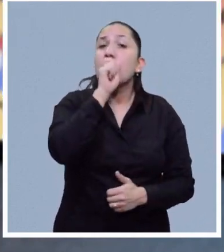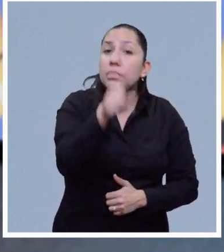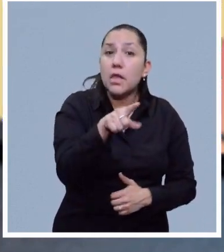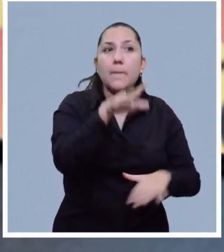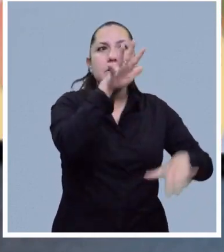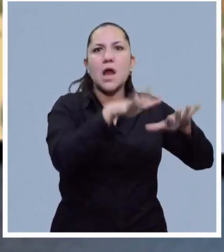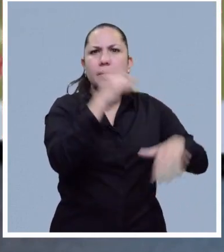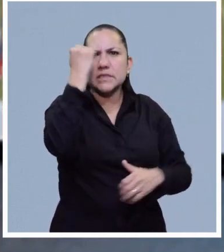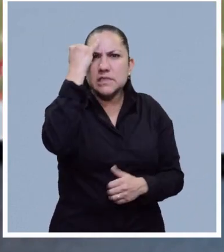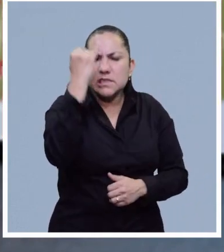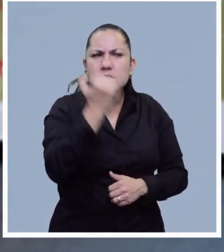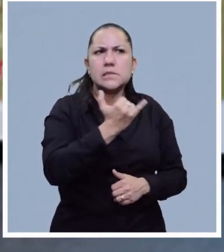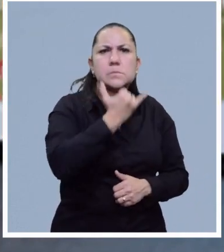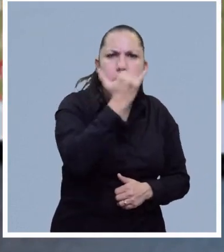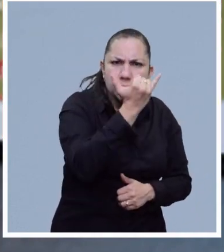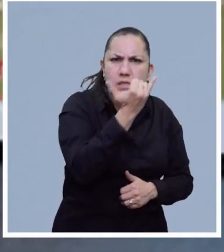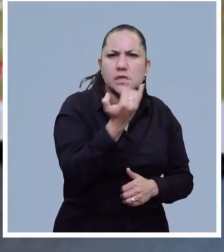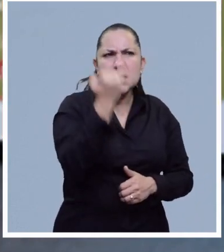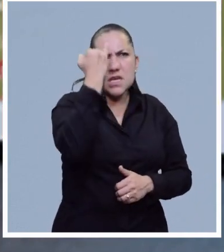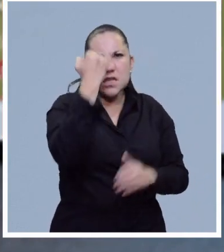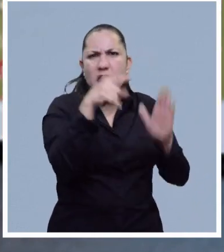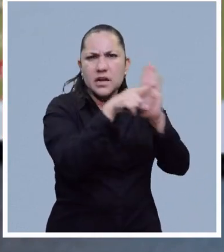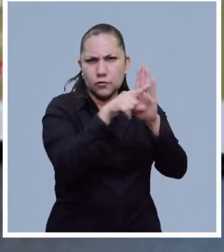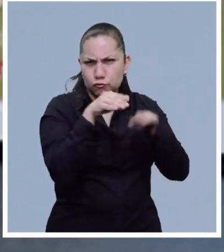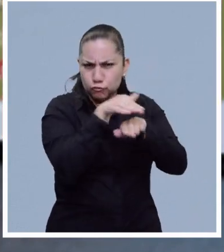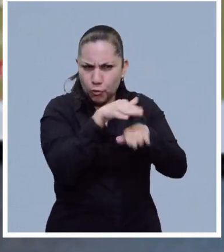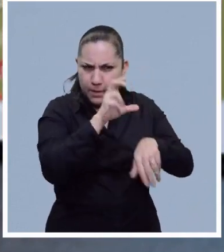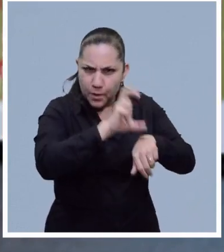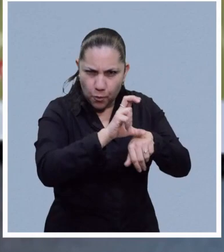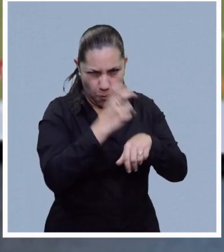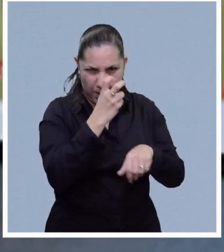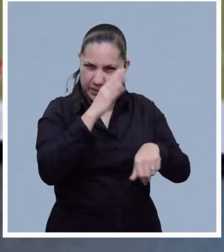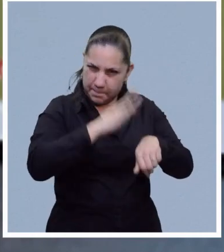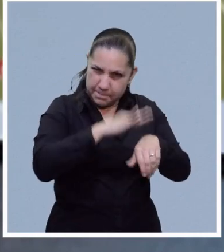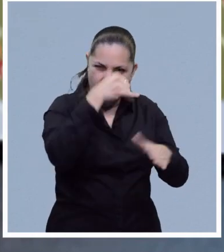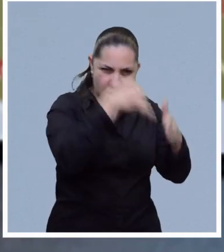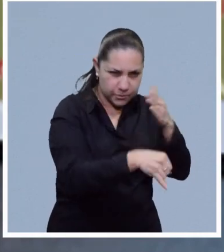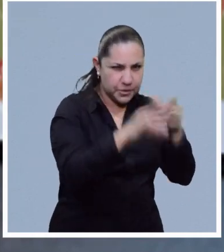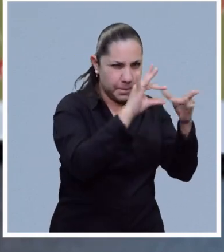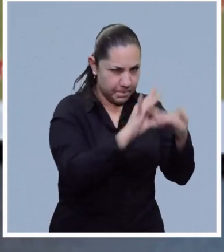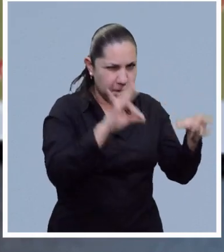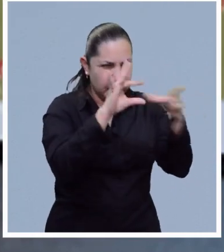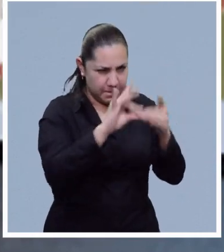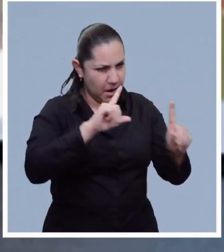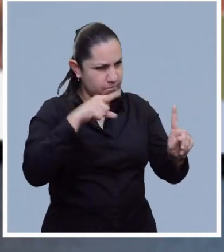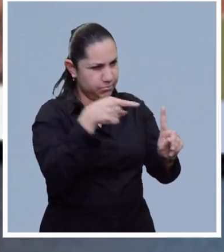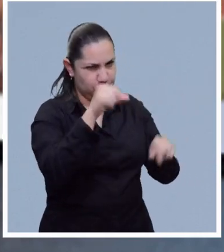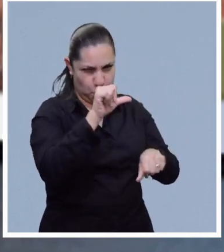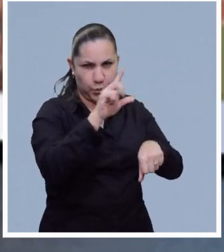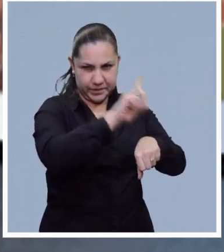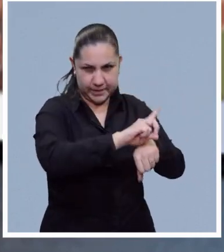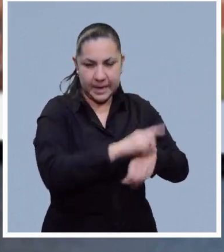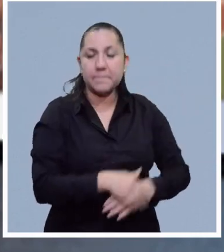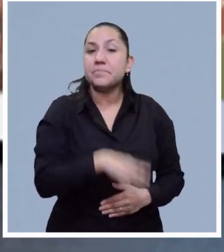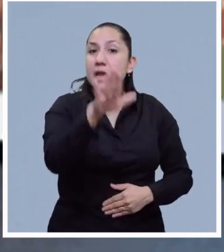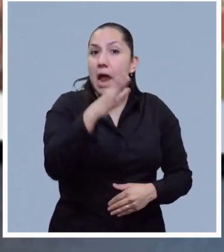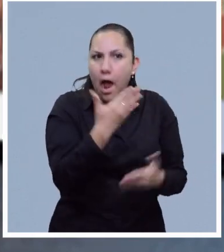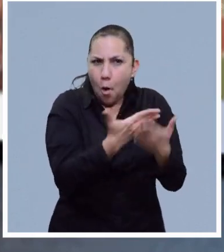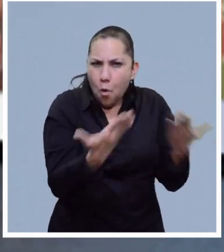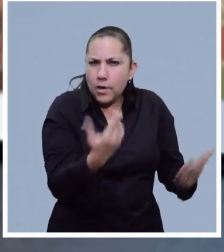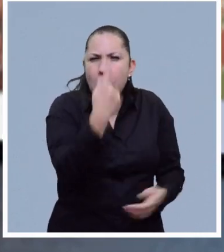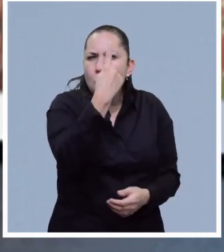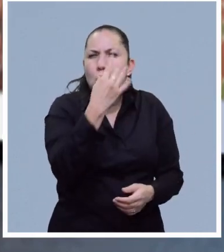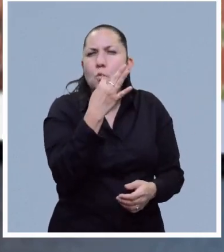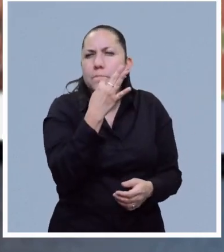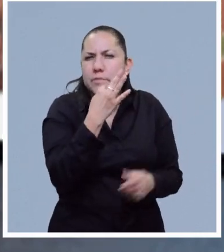mitos y las realidades que giran y que a veces pues no conocemos al 100% de lo que es el huevo. Entonces, pues vamos a estar hablando de esto. Pero, ¿qué te parece si vamos